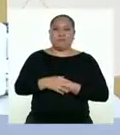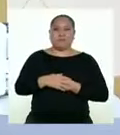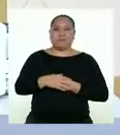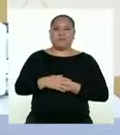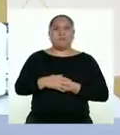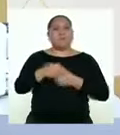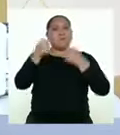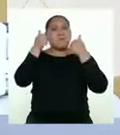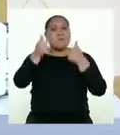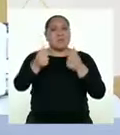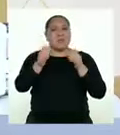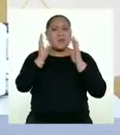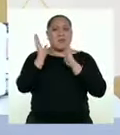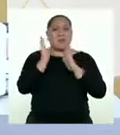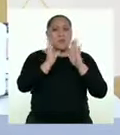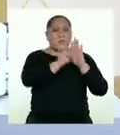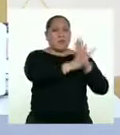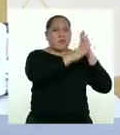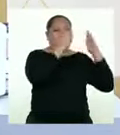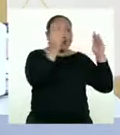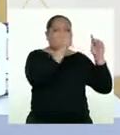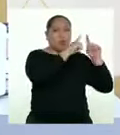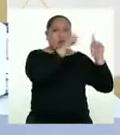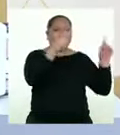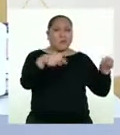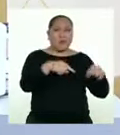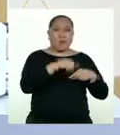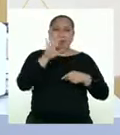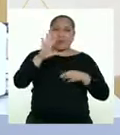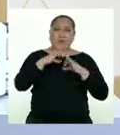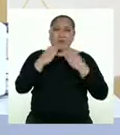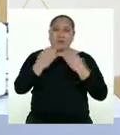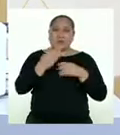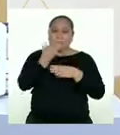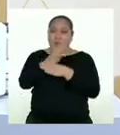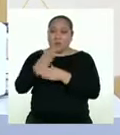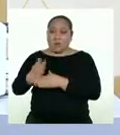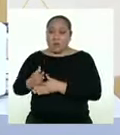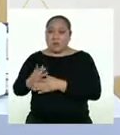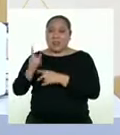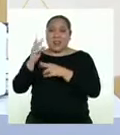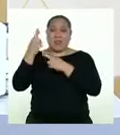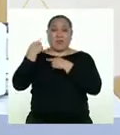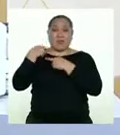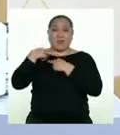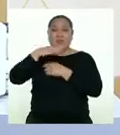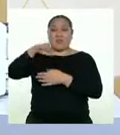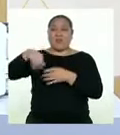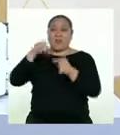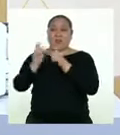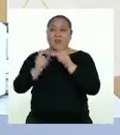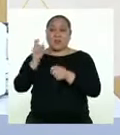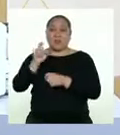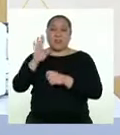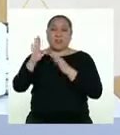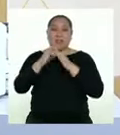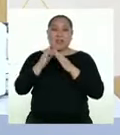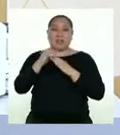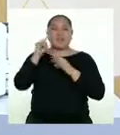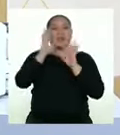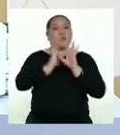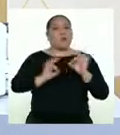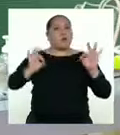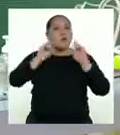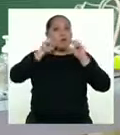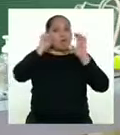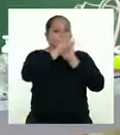lindo que hayan hecho el periódico mural en familia! Eso de dividir las tareas entre todos los miembros del hogar es una de las ideas clave del video que analizamos